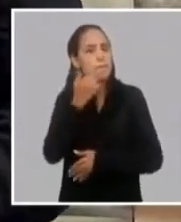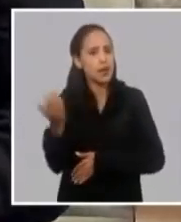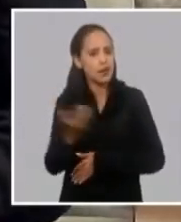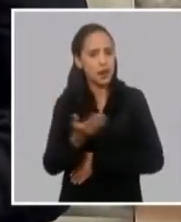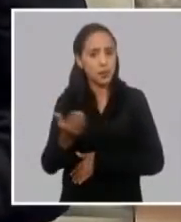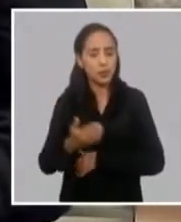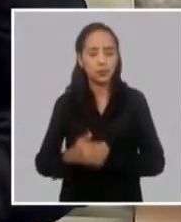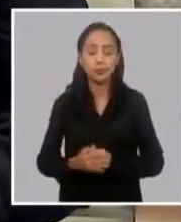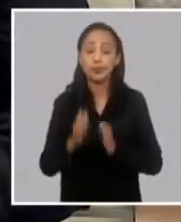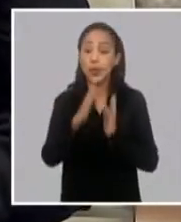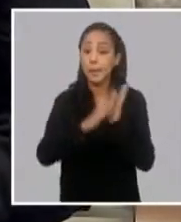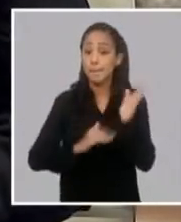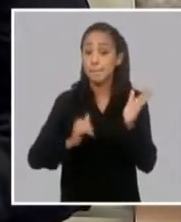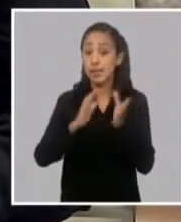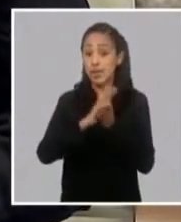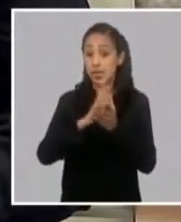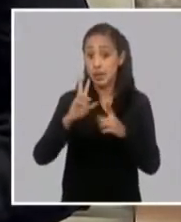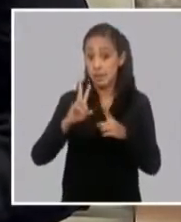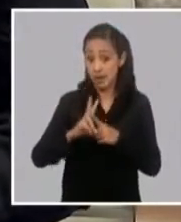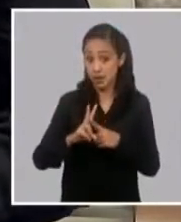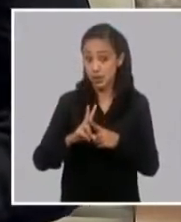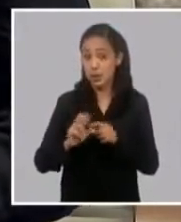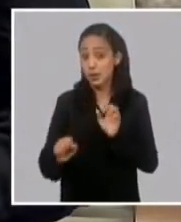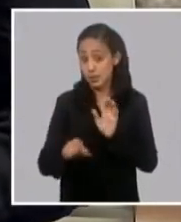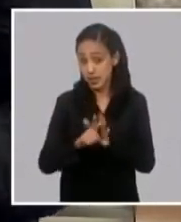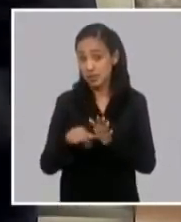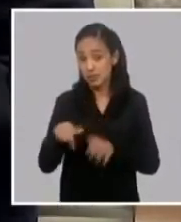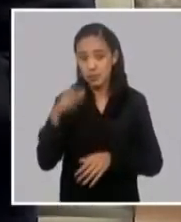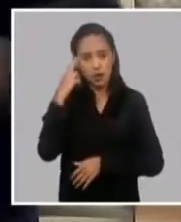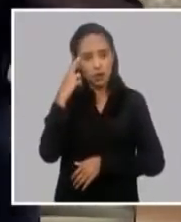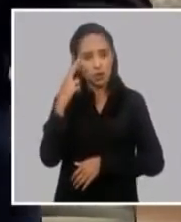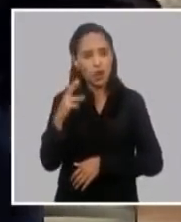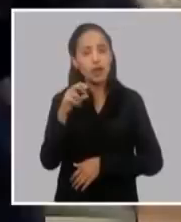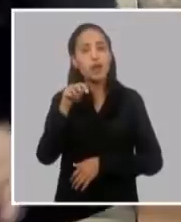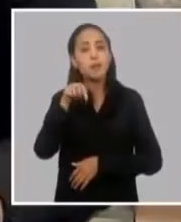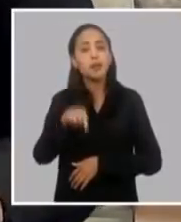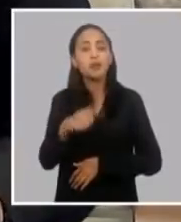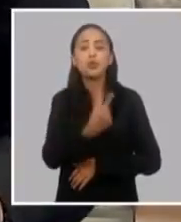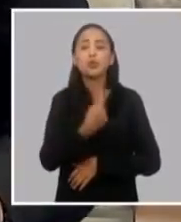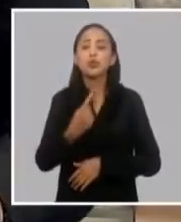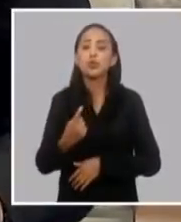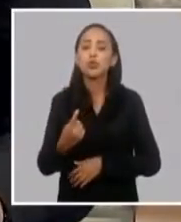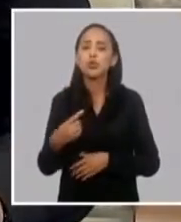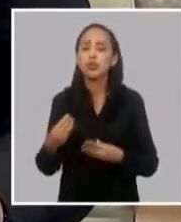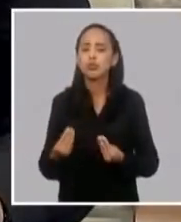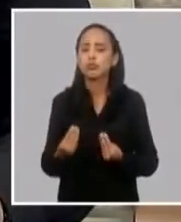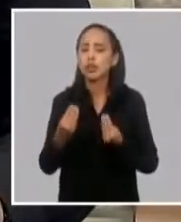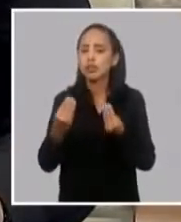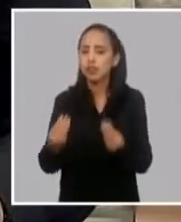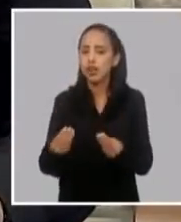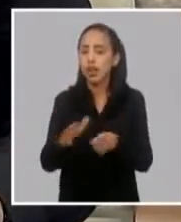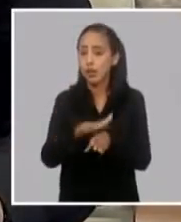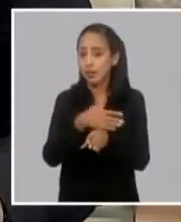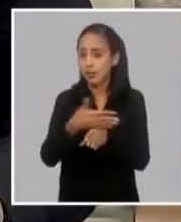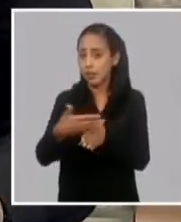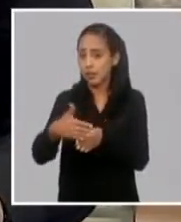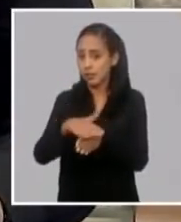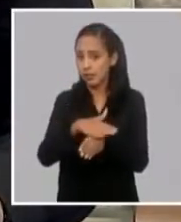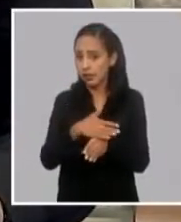Desde el mes de mayo, recordar que comenzamos ya con la entrega de los diferentes